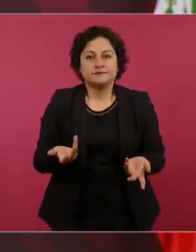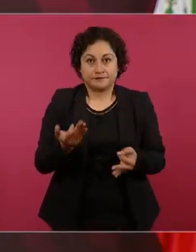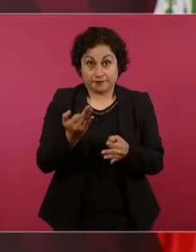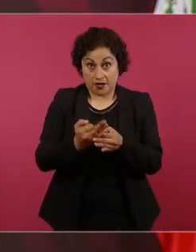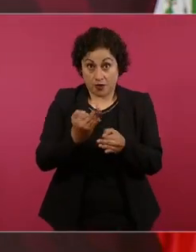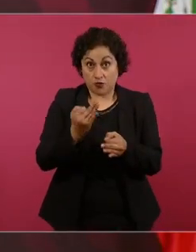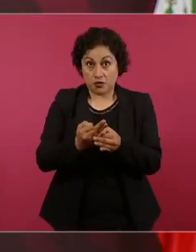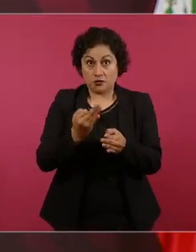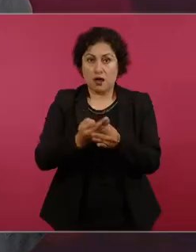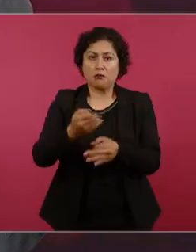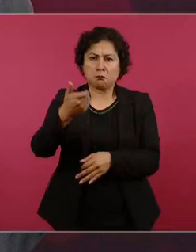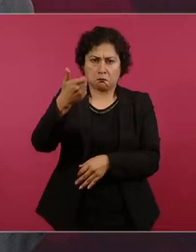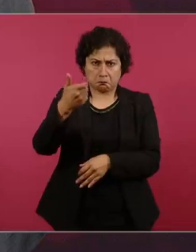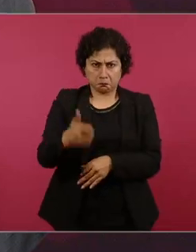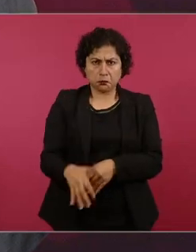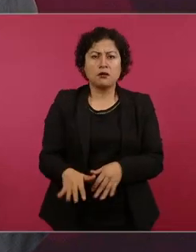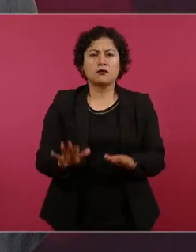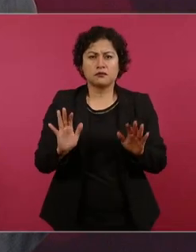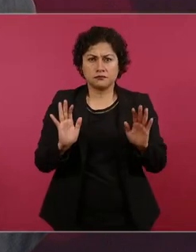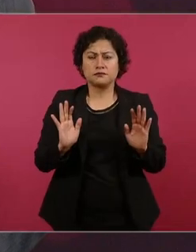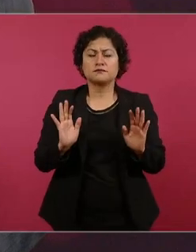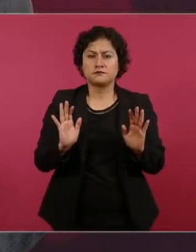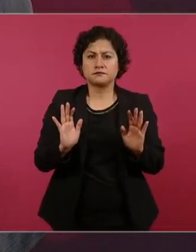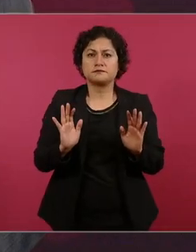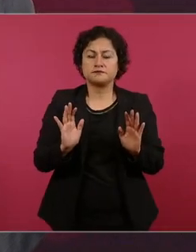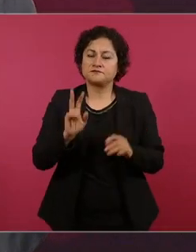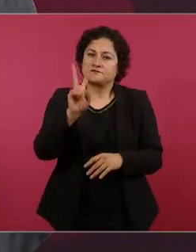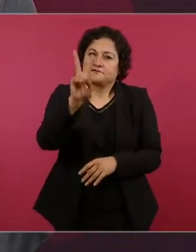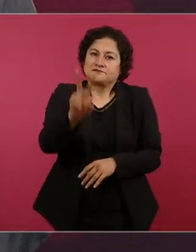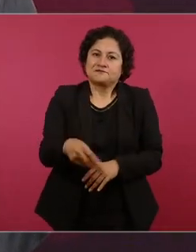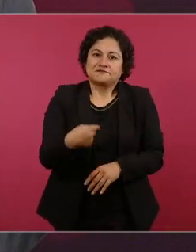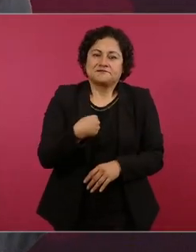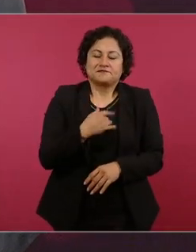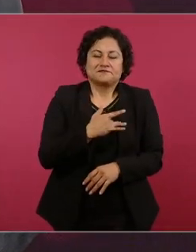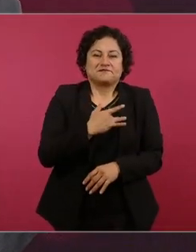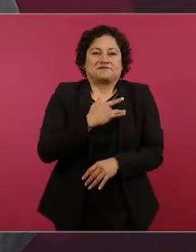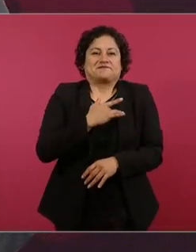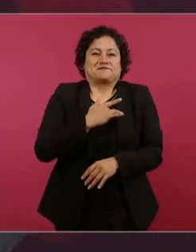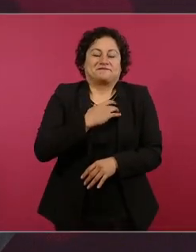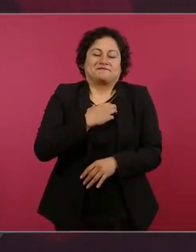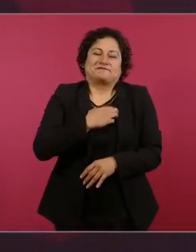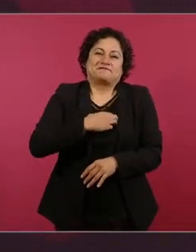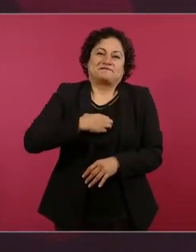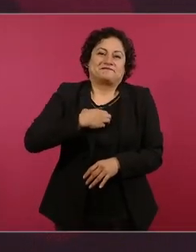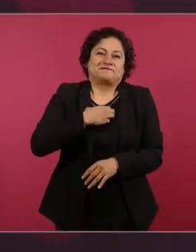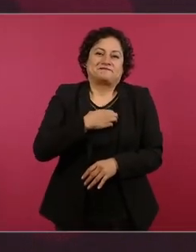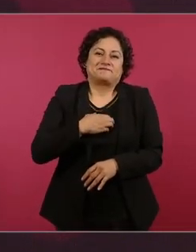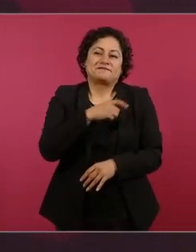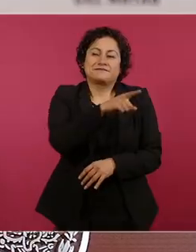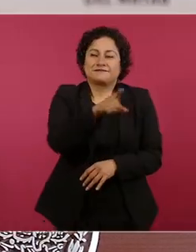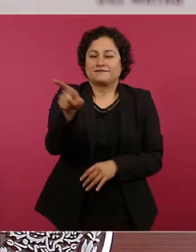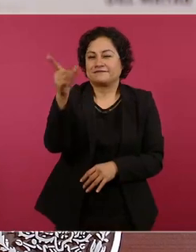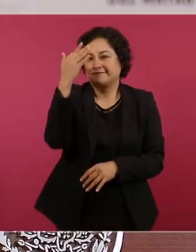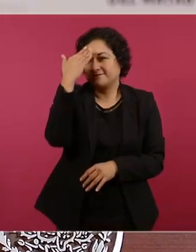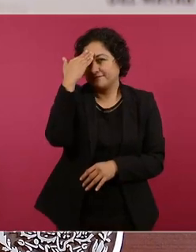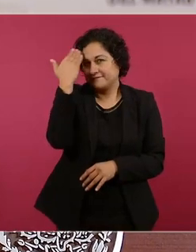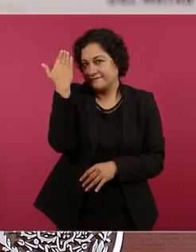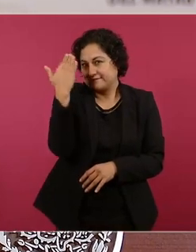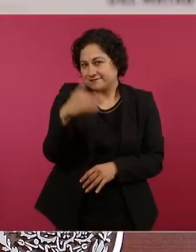barato me da un gusto eso lo sabe la mayoría de las